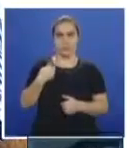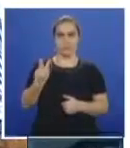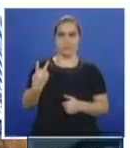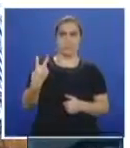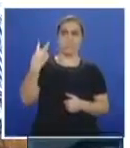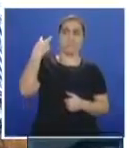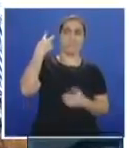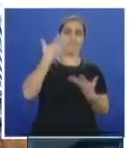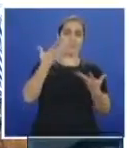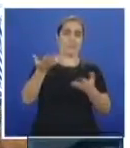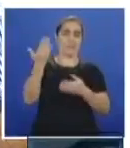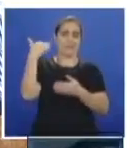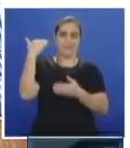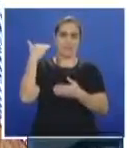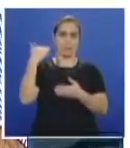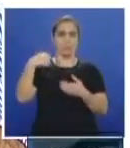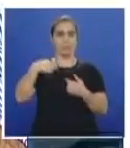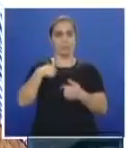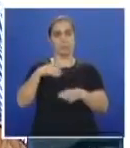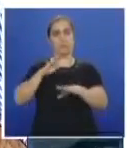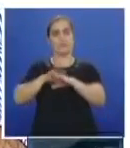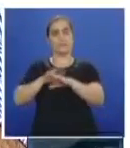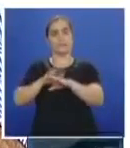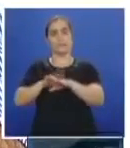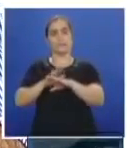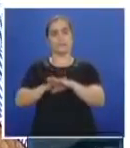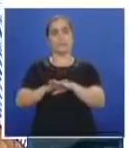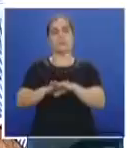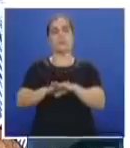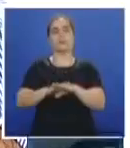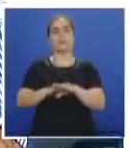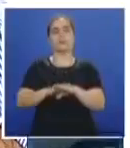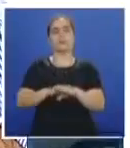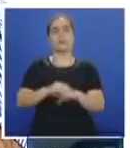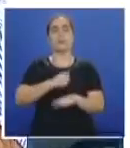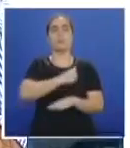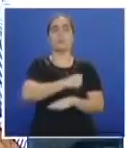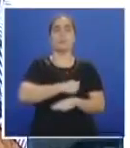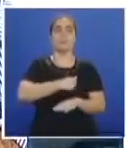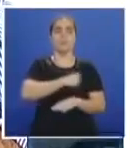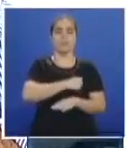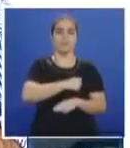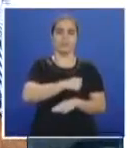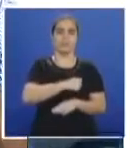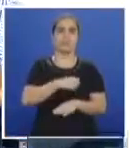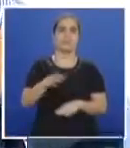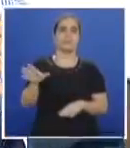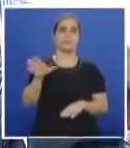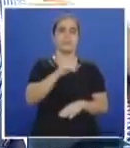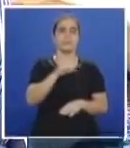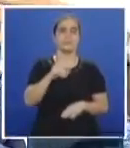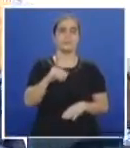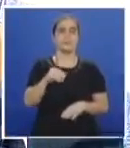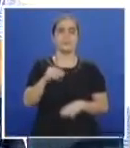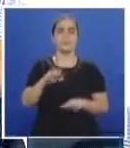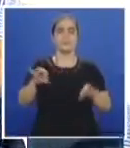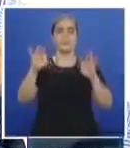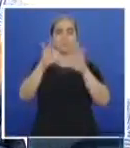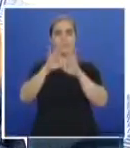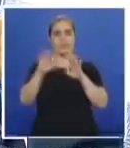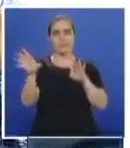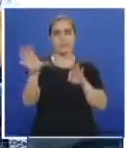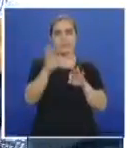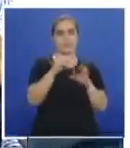lo anterior. Yo, el único mensaje que le quiero mandar a la ciudad es que nos vamos mucho más incluyentes,